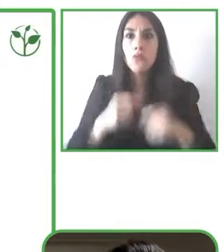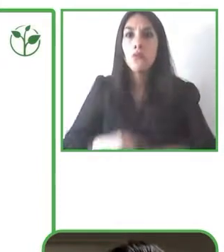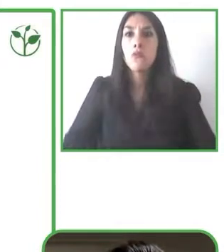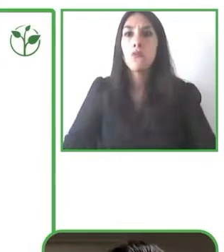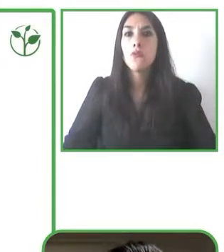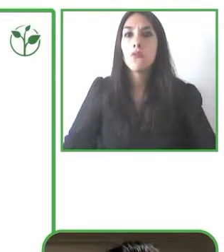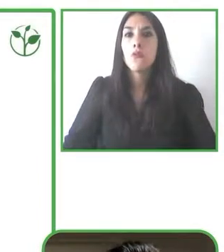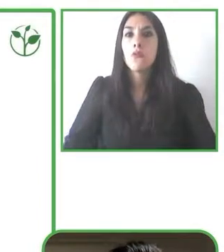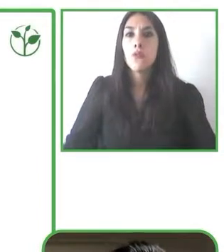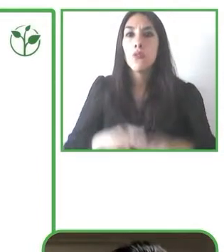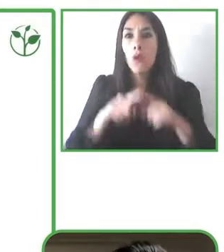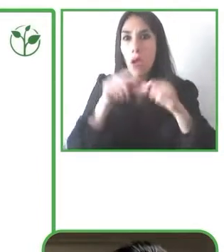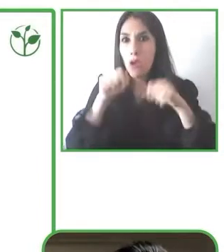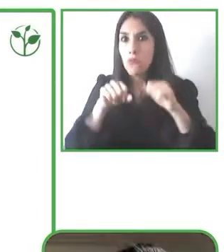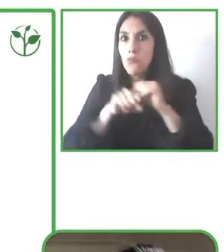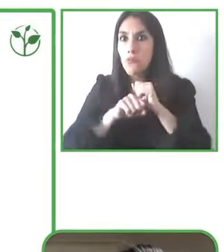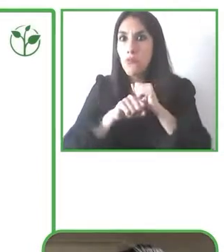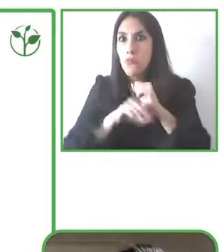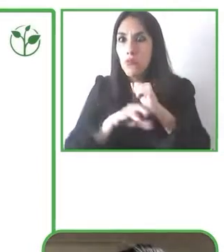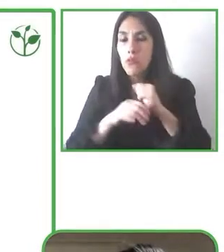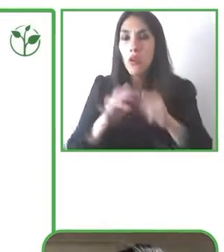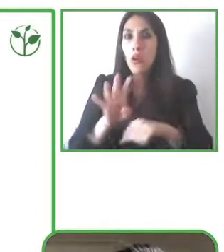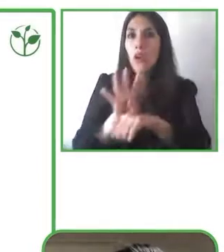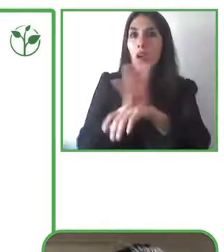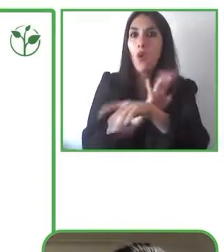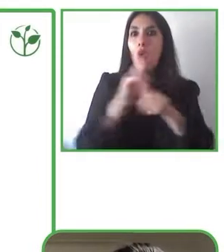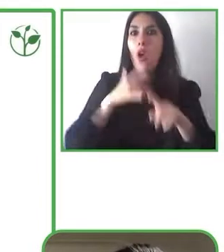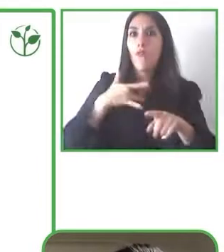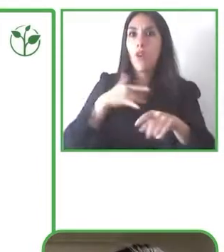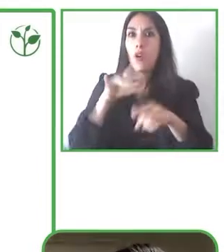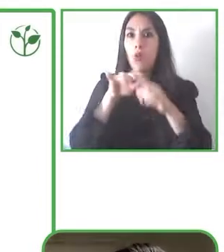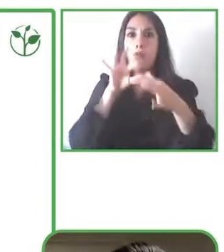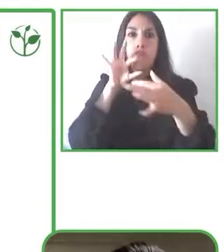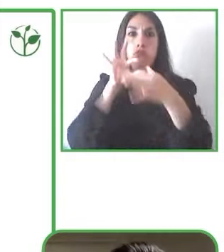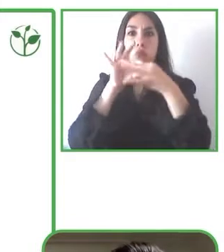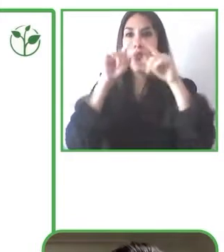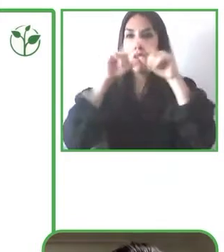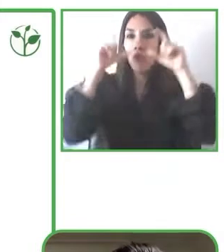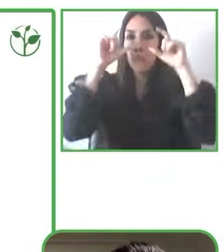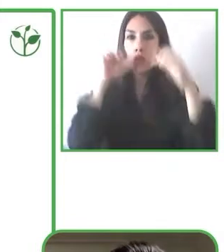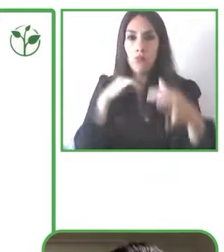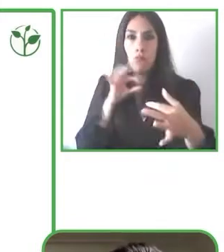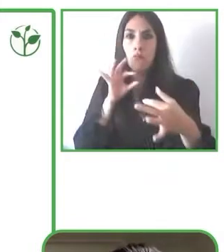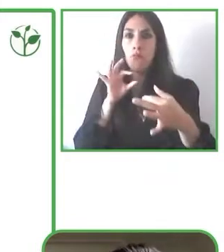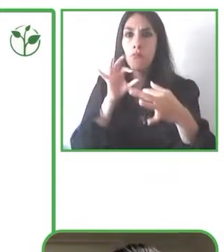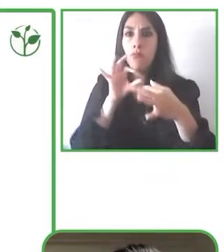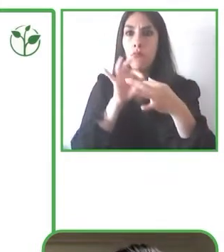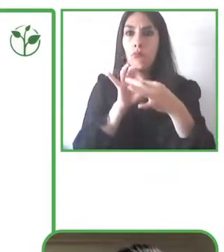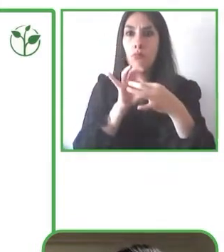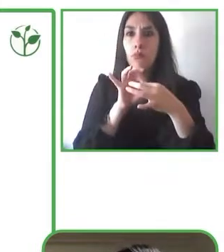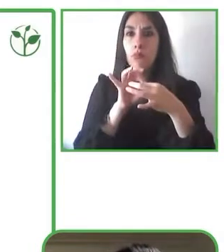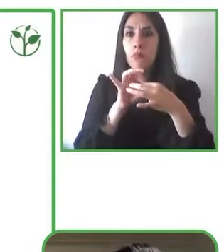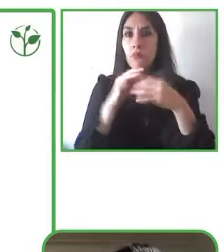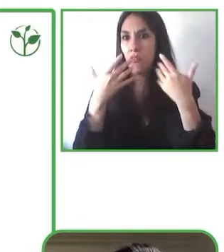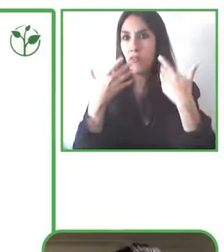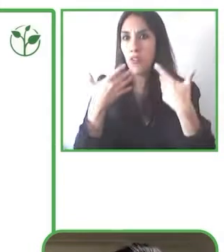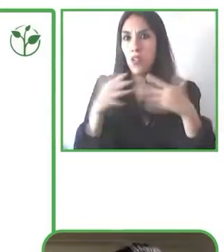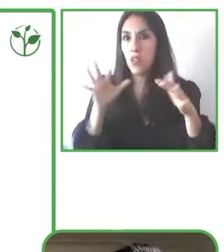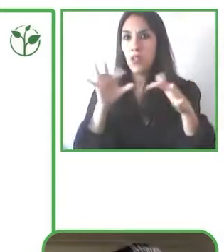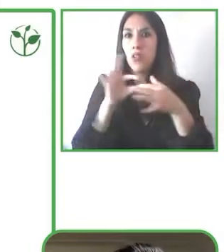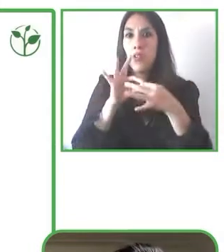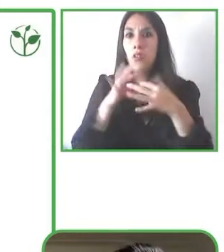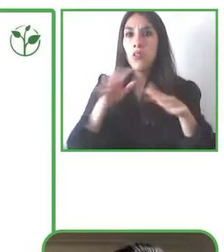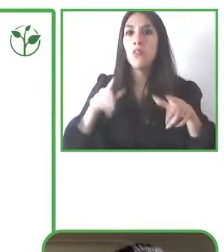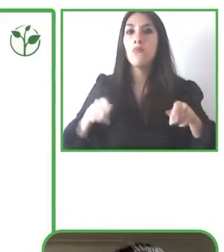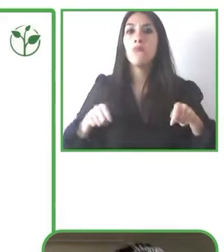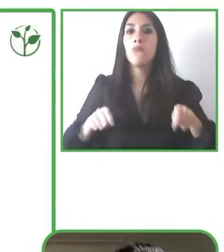mandan a un adaptador que se conecta a cualquier silla de ruedas que tenga este tipo de características y tiene